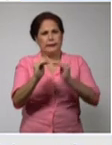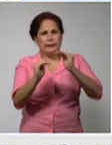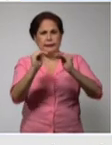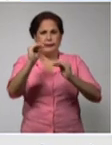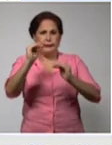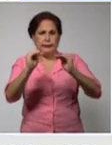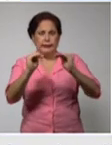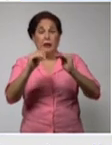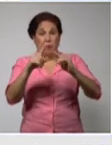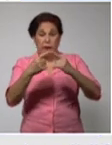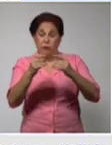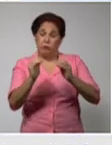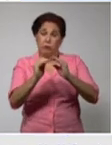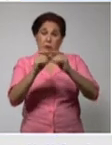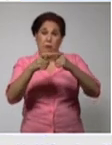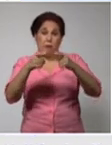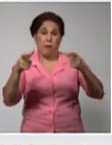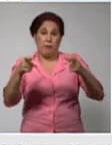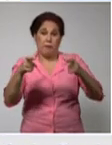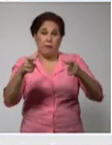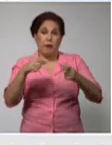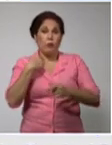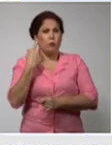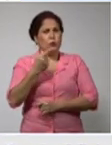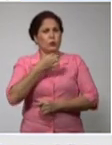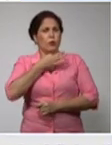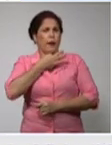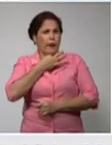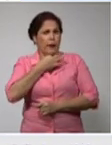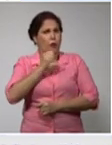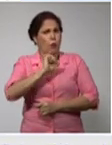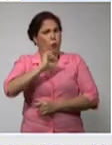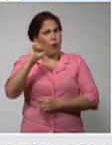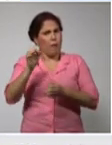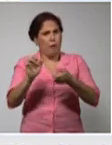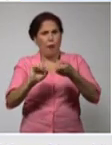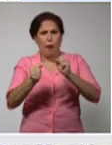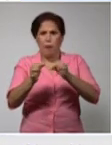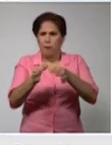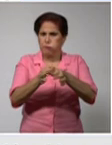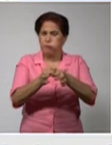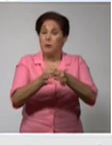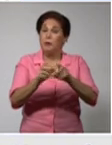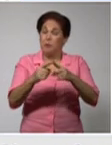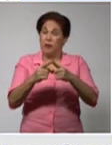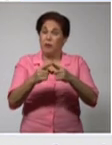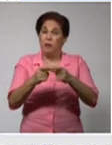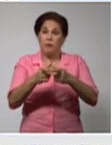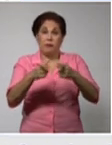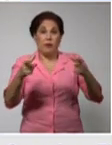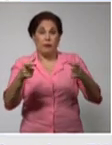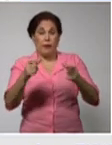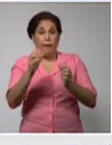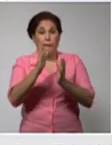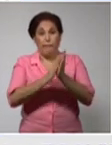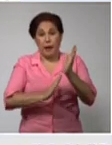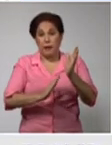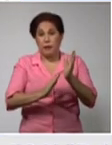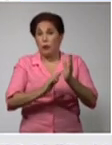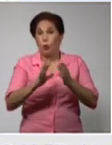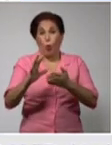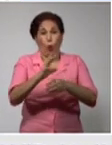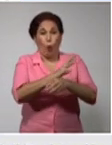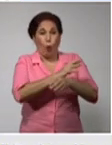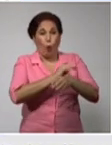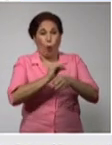en comparación con lo que habíamos logrado en meses anteriores ya incluso es mayor la cifra de este mes que todo lo que tuvimos